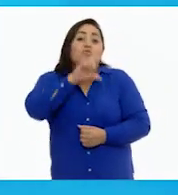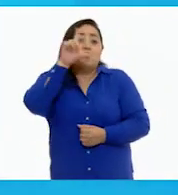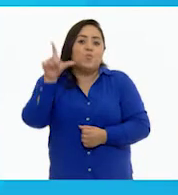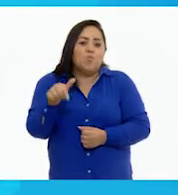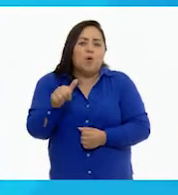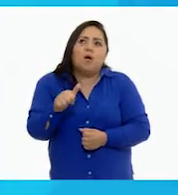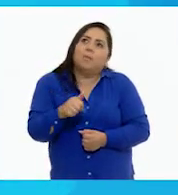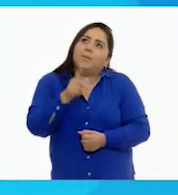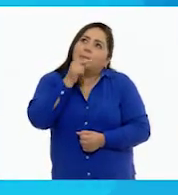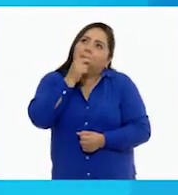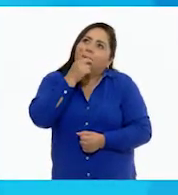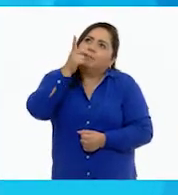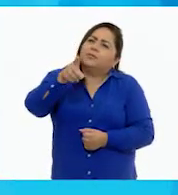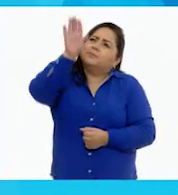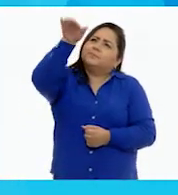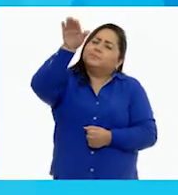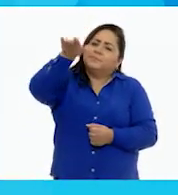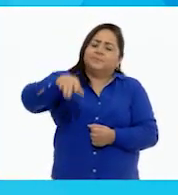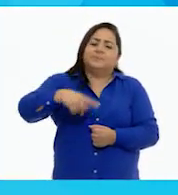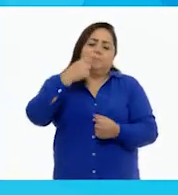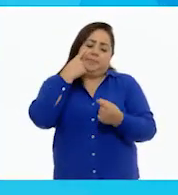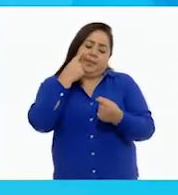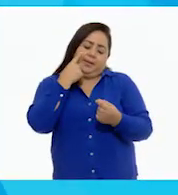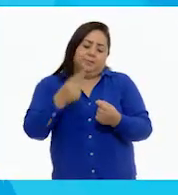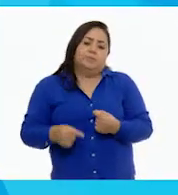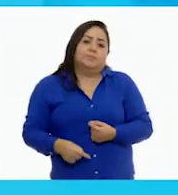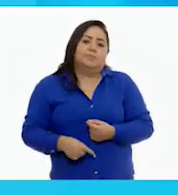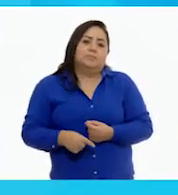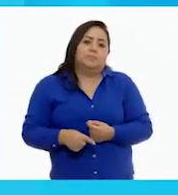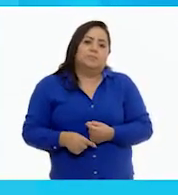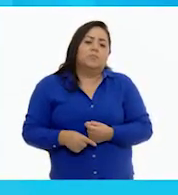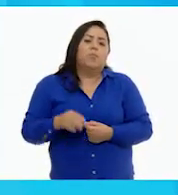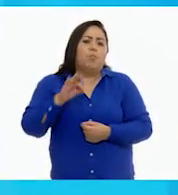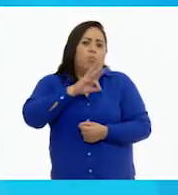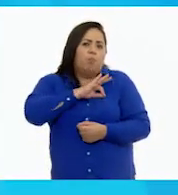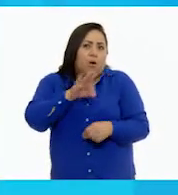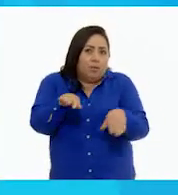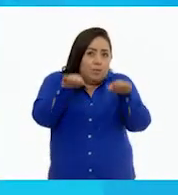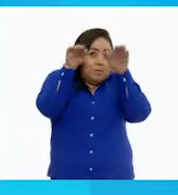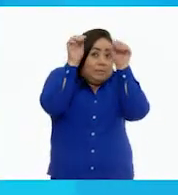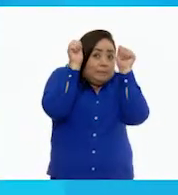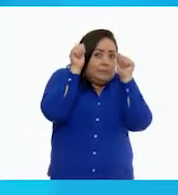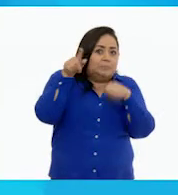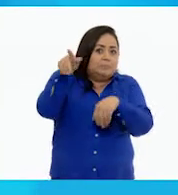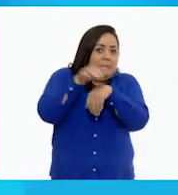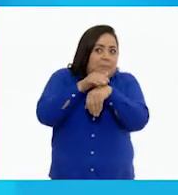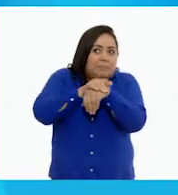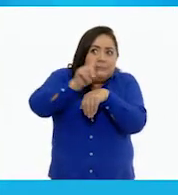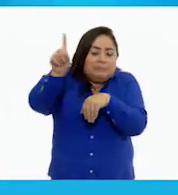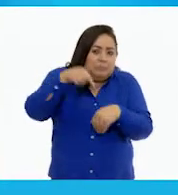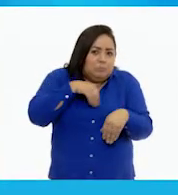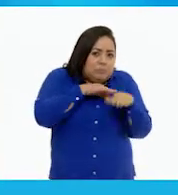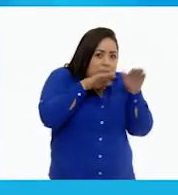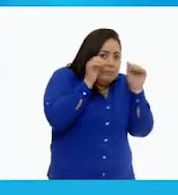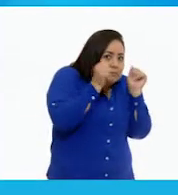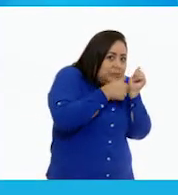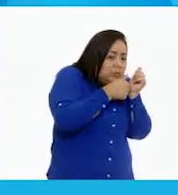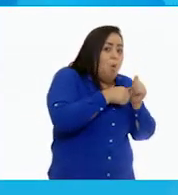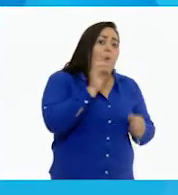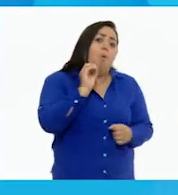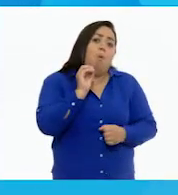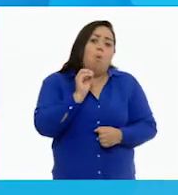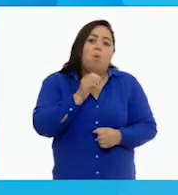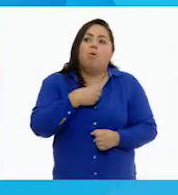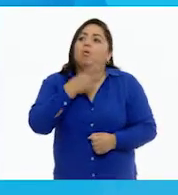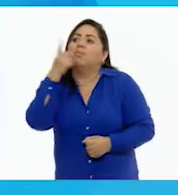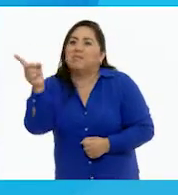luego mencionó sus opciones. Puedo esconderme de mi amigo. O le puedo decir